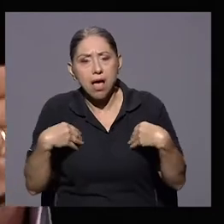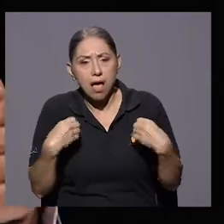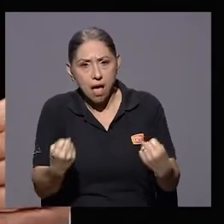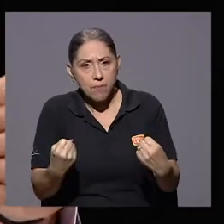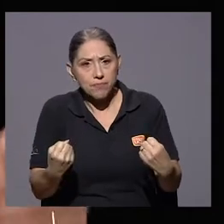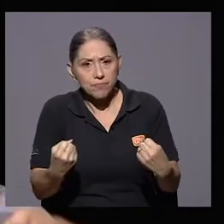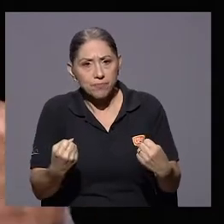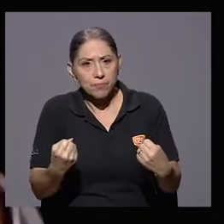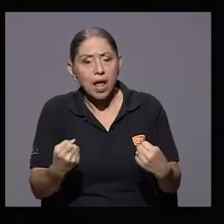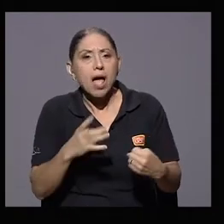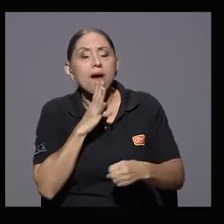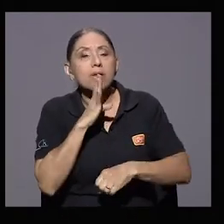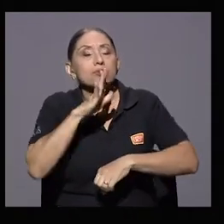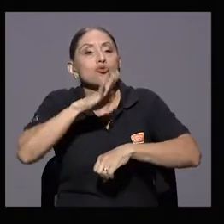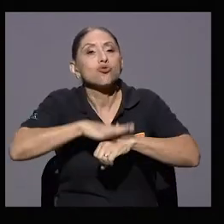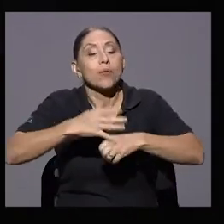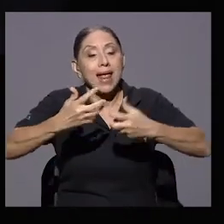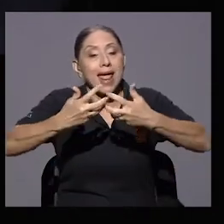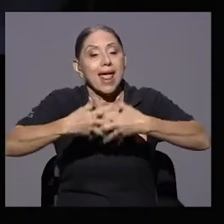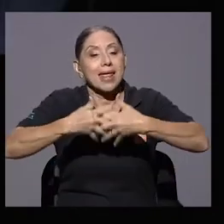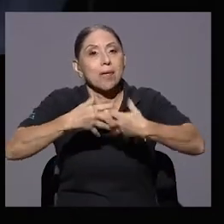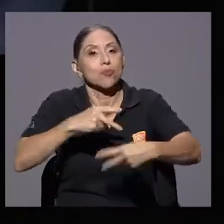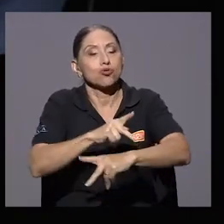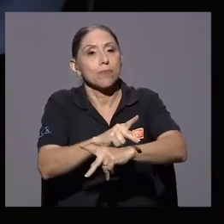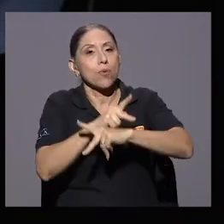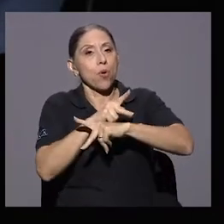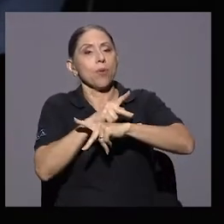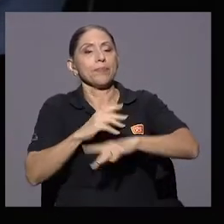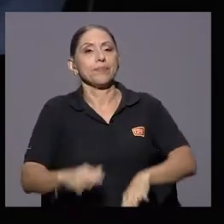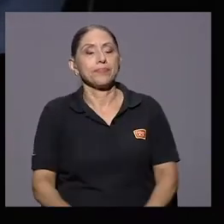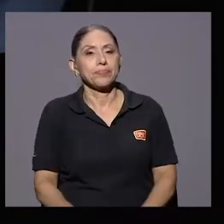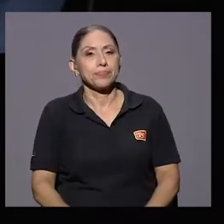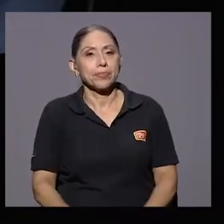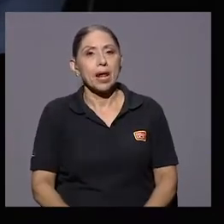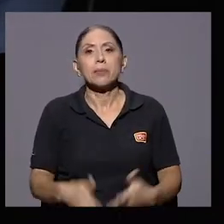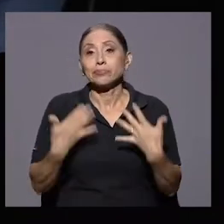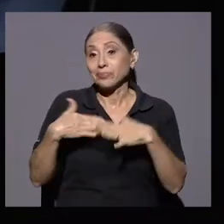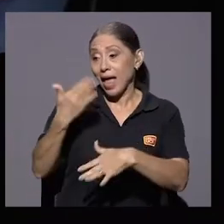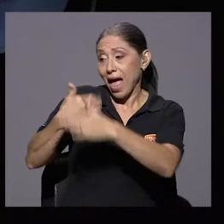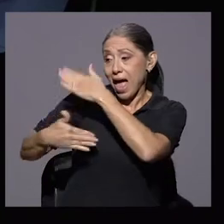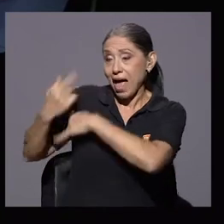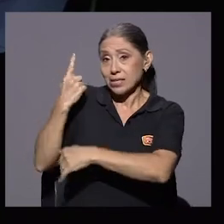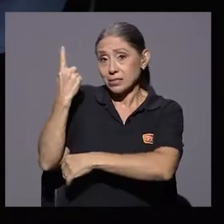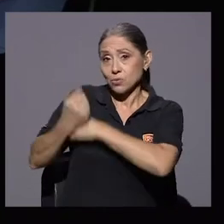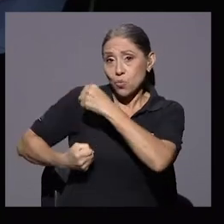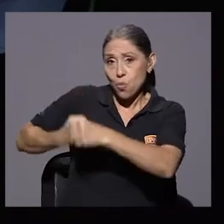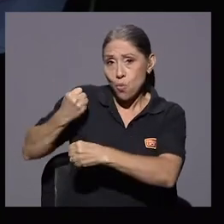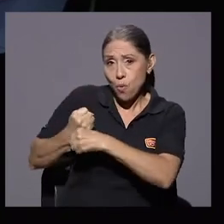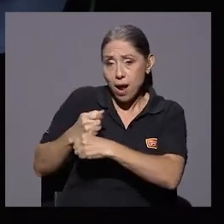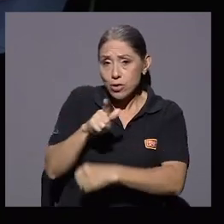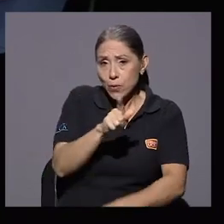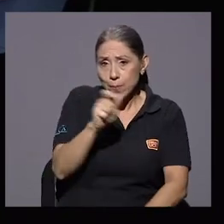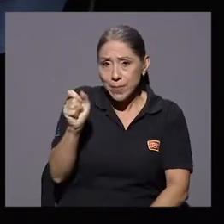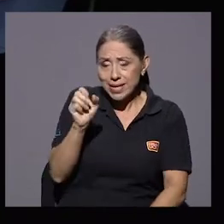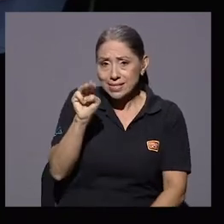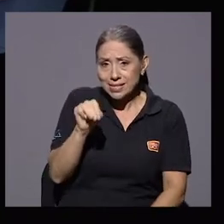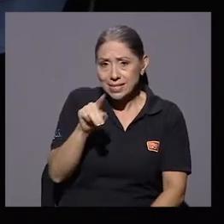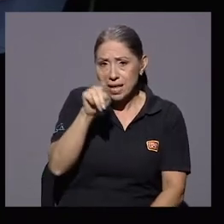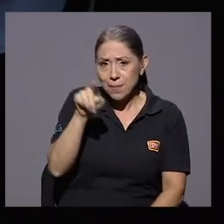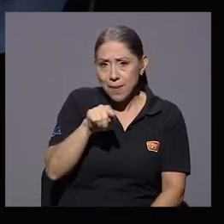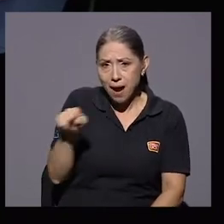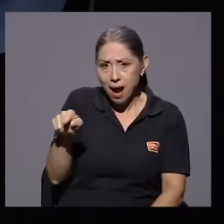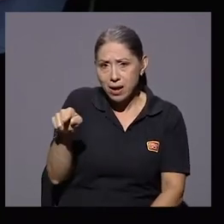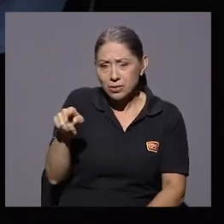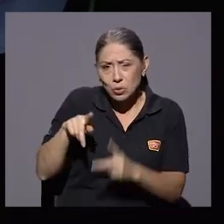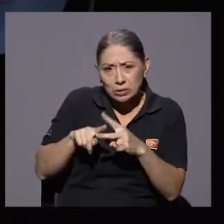Y arranquemos con los equipos de protección. Sí, vamos a ver, hace un año exactamente, en el mes de marzo, al